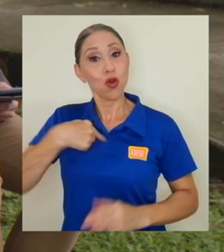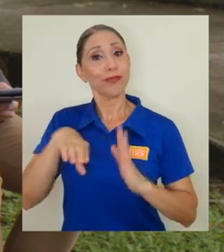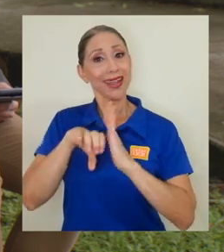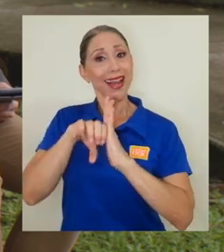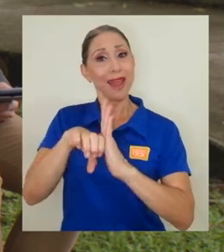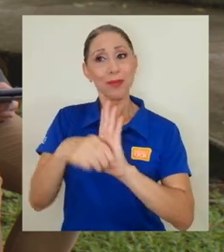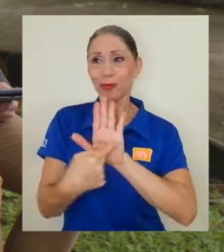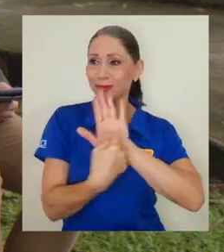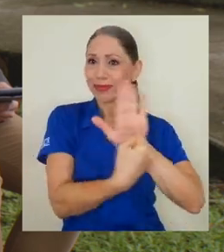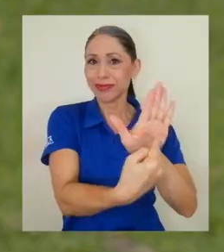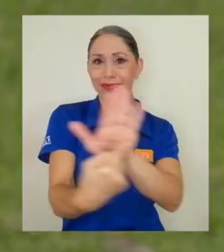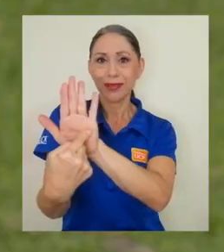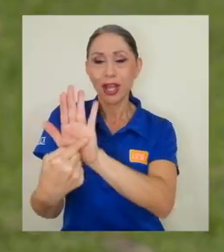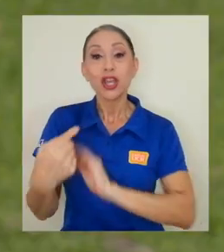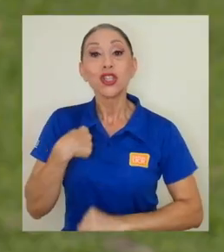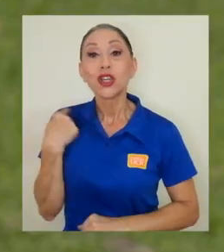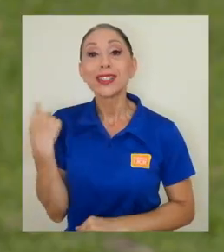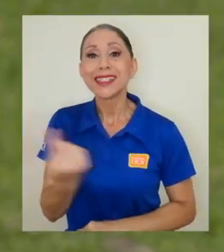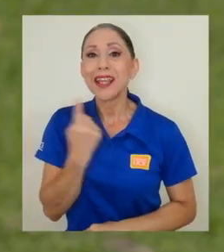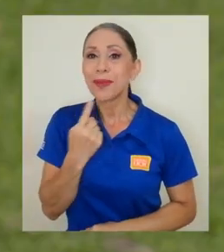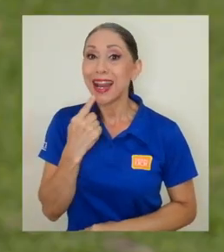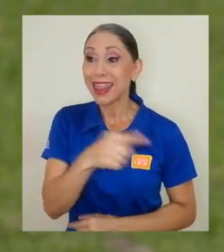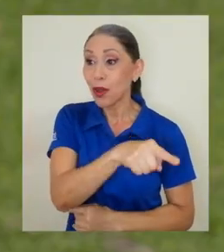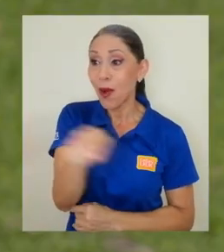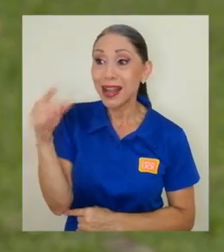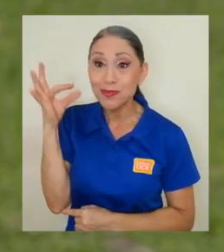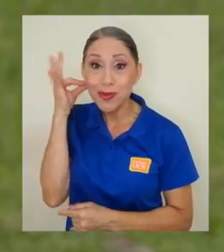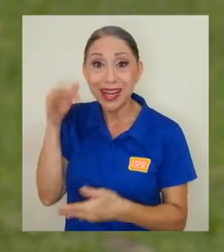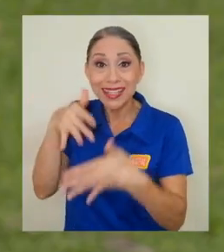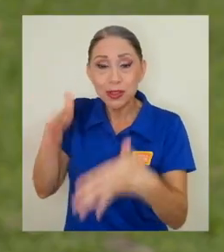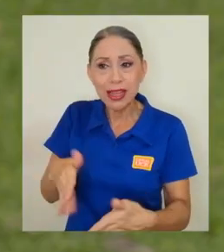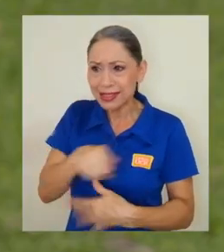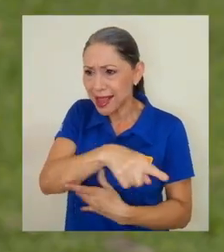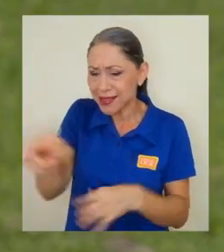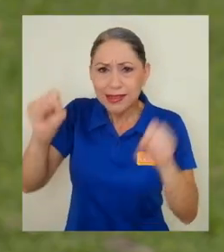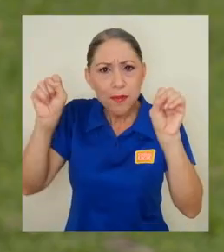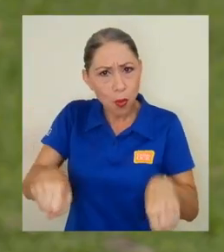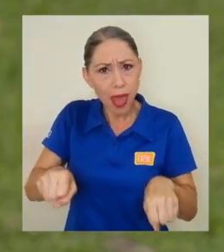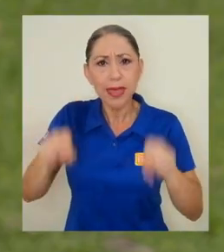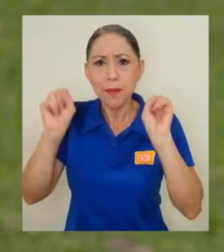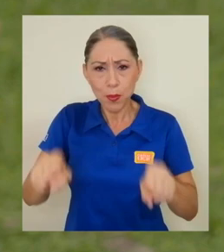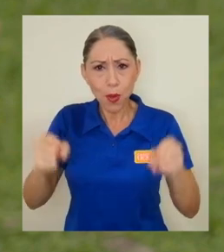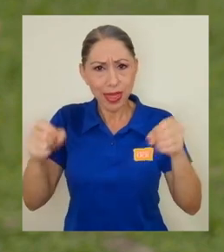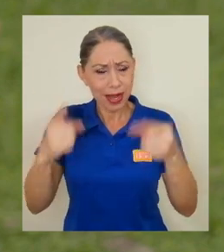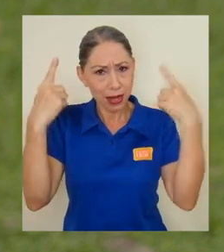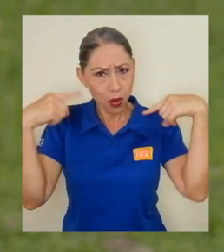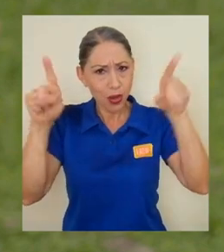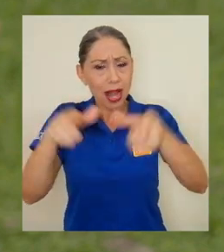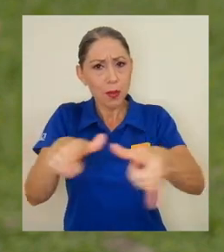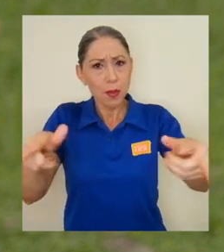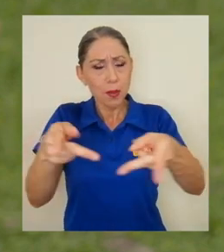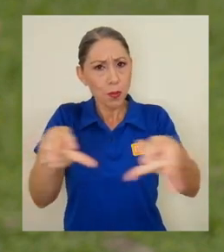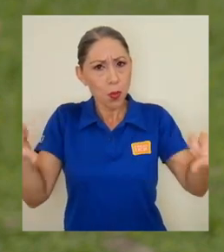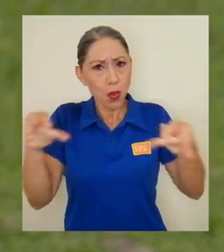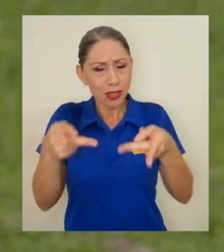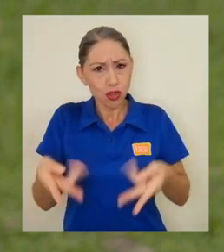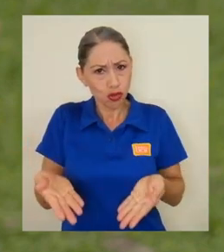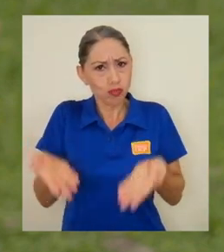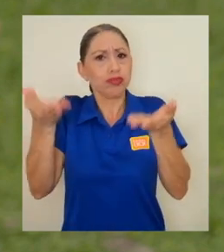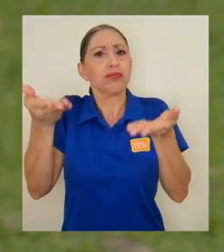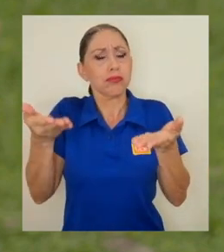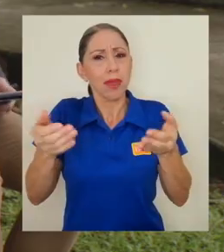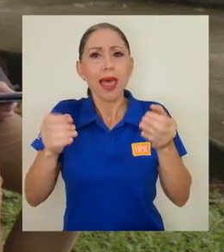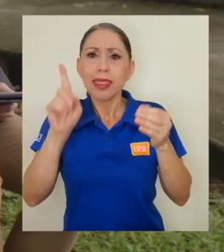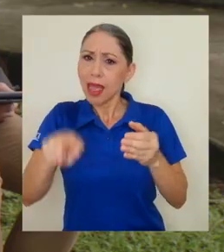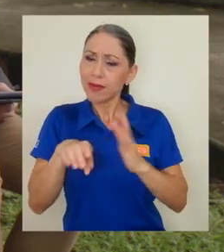Yo siempre les he dicho a mis estudiantes mujeres que ellas pueden hacerlo, pueden llegar a estar en esos puestos, pero entonces yo creo que hay que predicar con el ejemplo. Usted